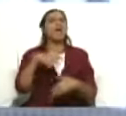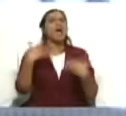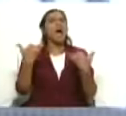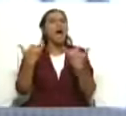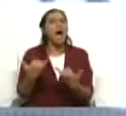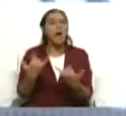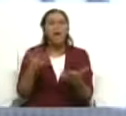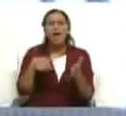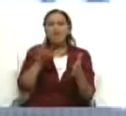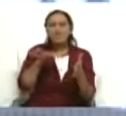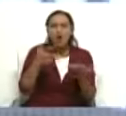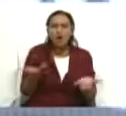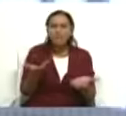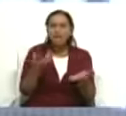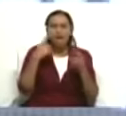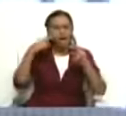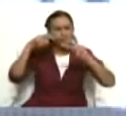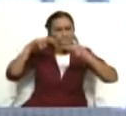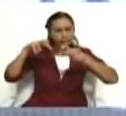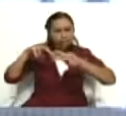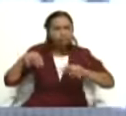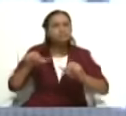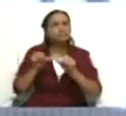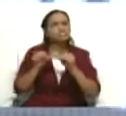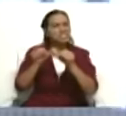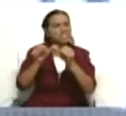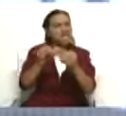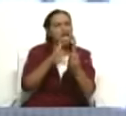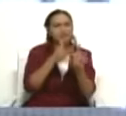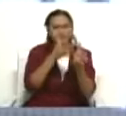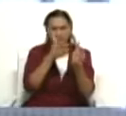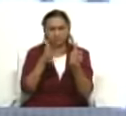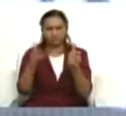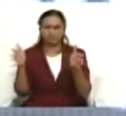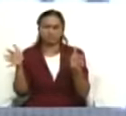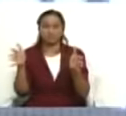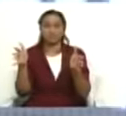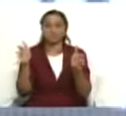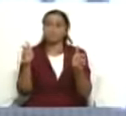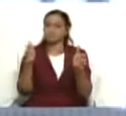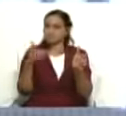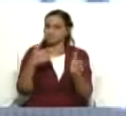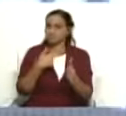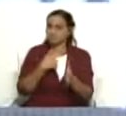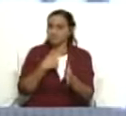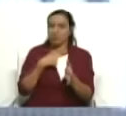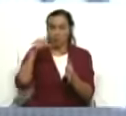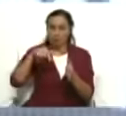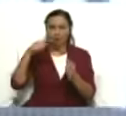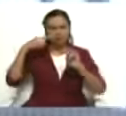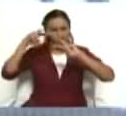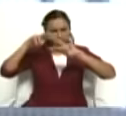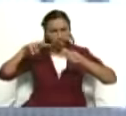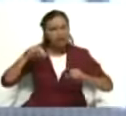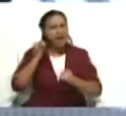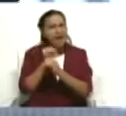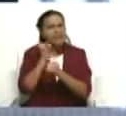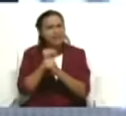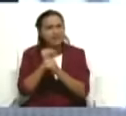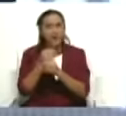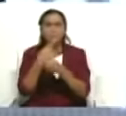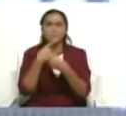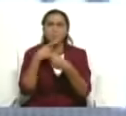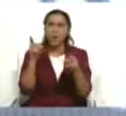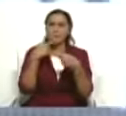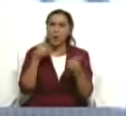trazado. Y usted toca otro punto, si me permite, una segunda pregunta. Ellos se han amparado en las redes sociales. Hoy cuando revisamos las redes sociales, hablan de un revés del